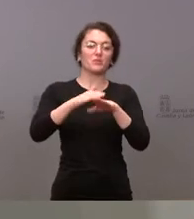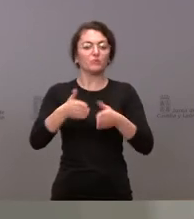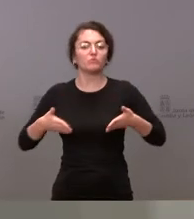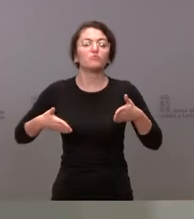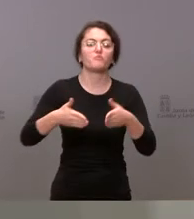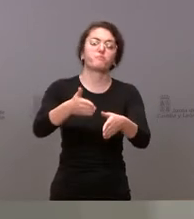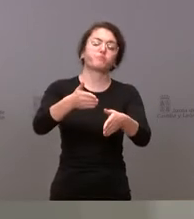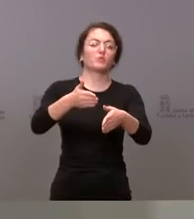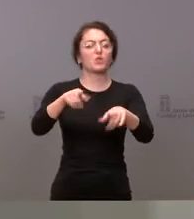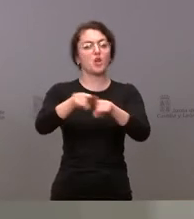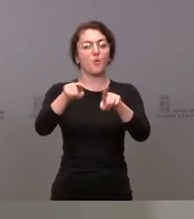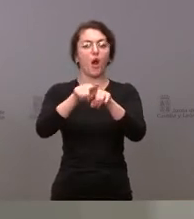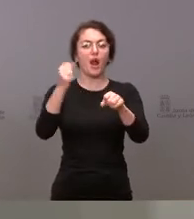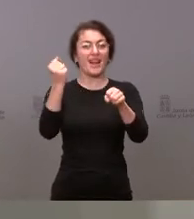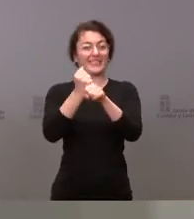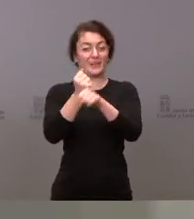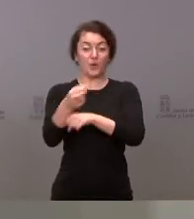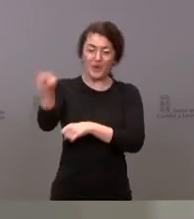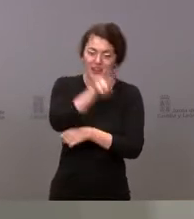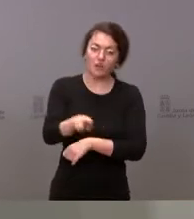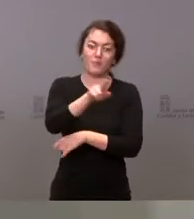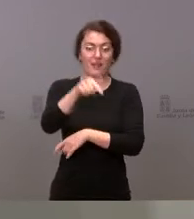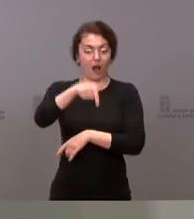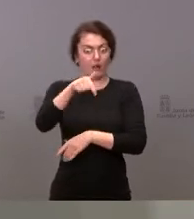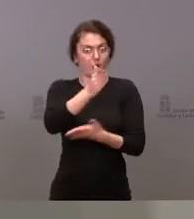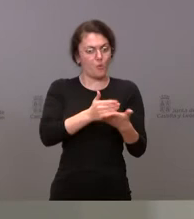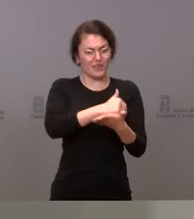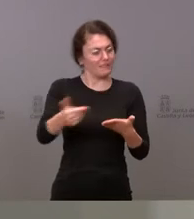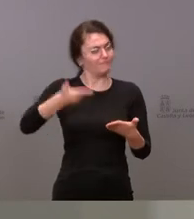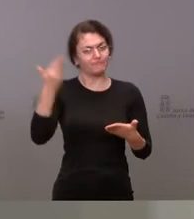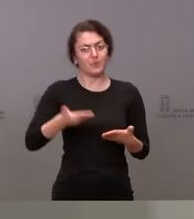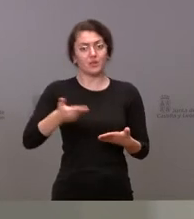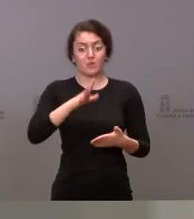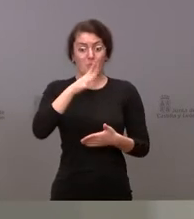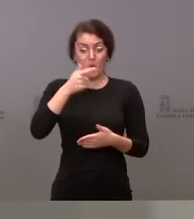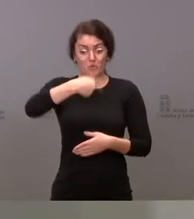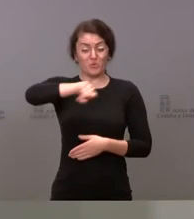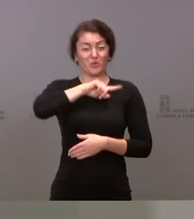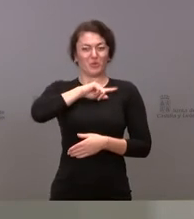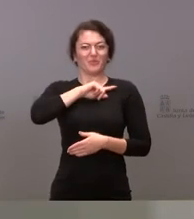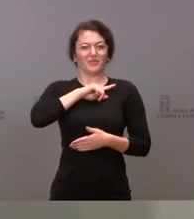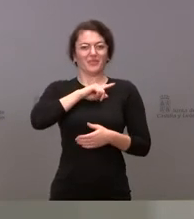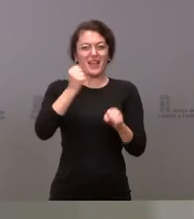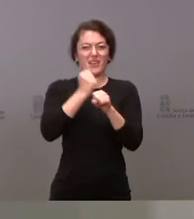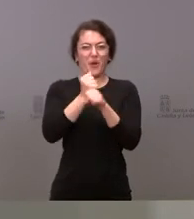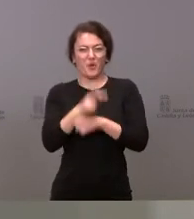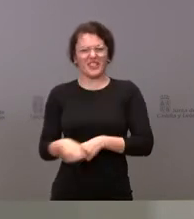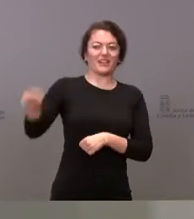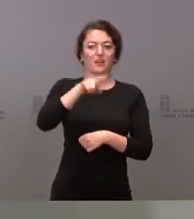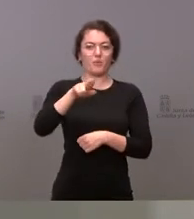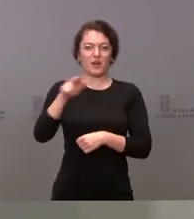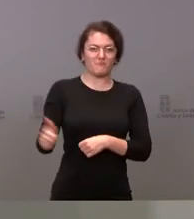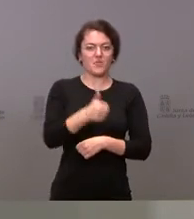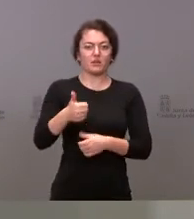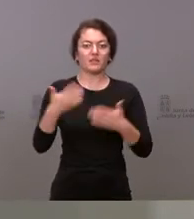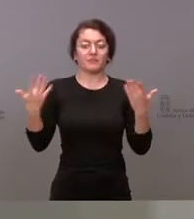empleo que es ejemplar en esta comunidad, donde recuperamos más empleo que otras comunidades. Y, por tanto, ese es el interés de los